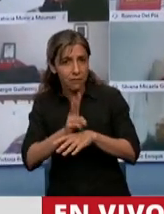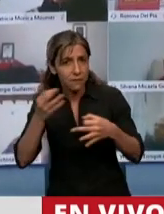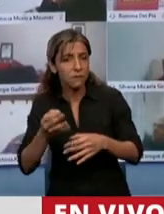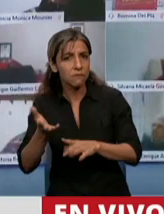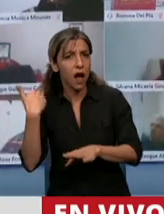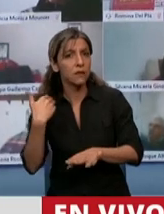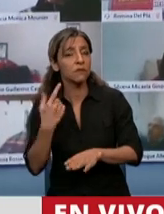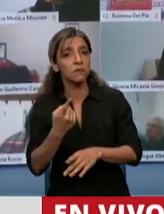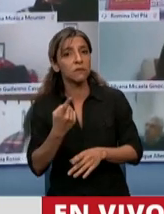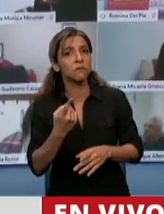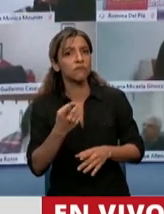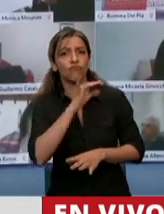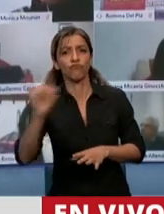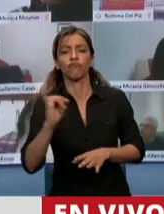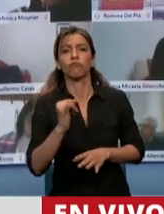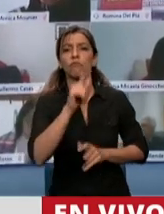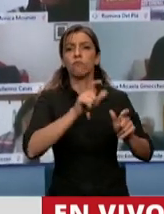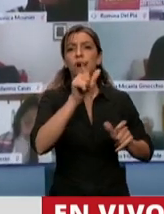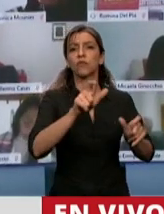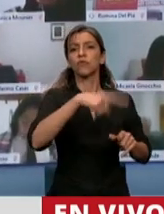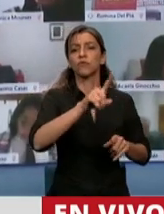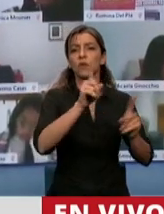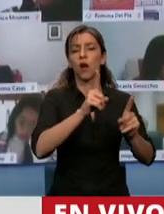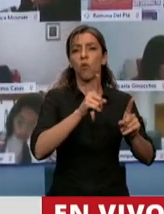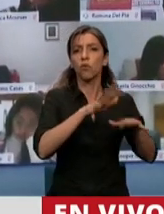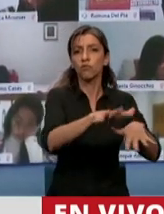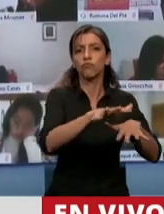a vecinos damnificados de Villa Mascardi